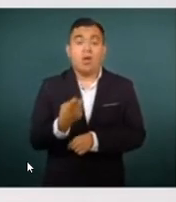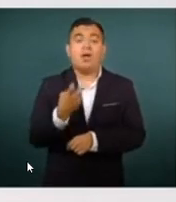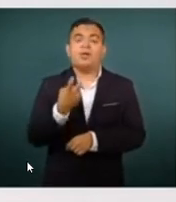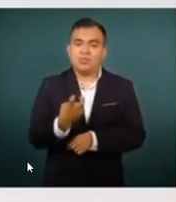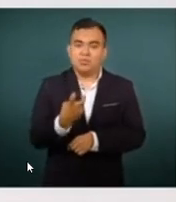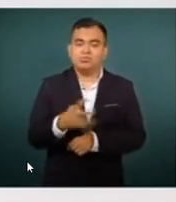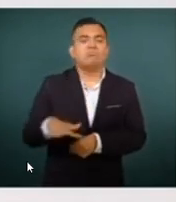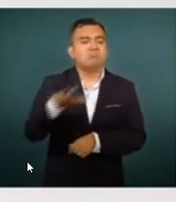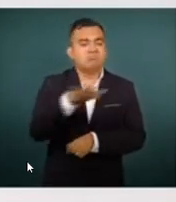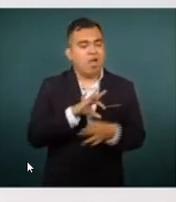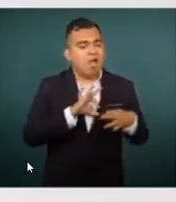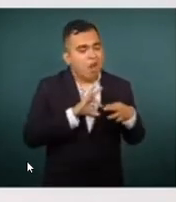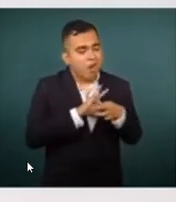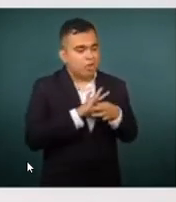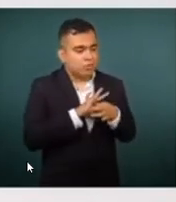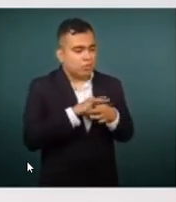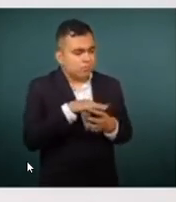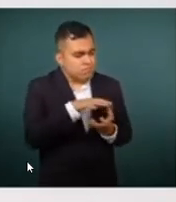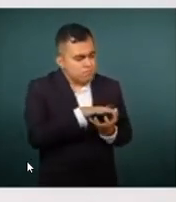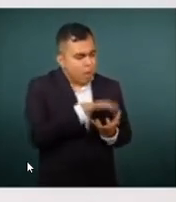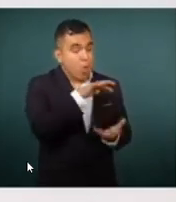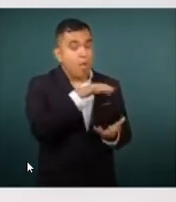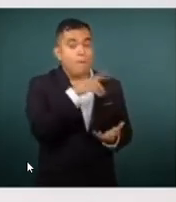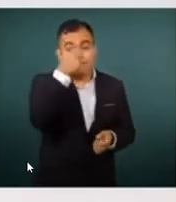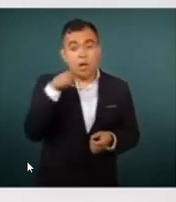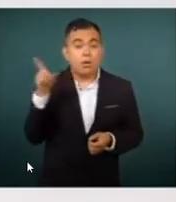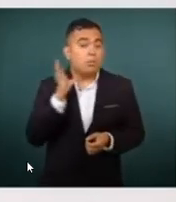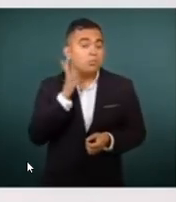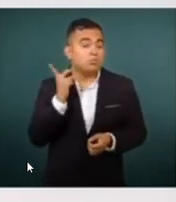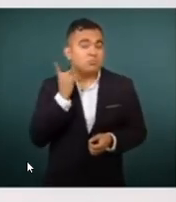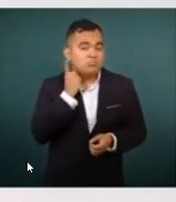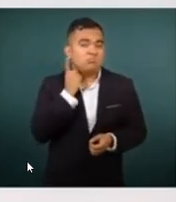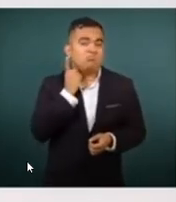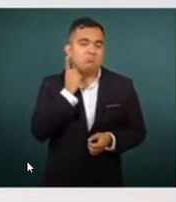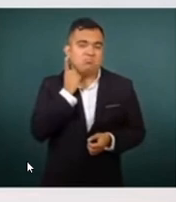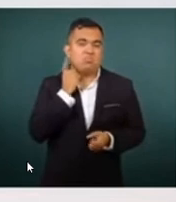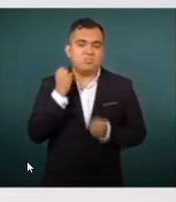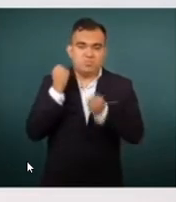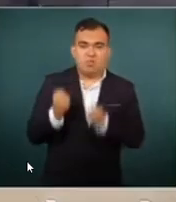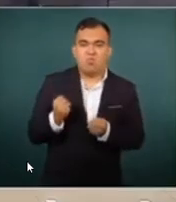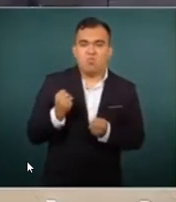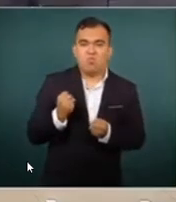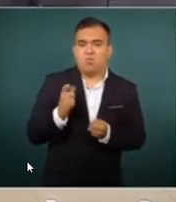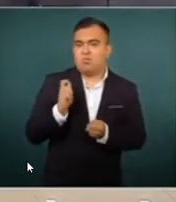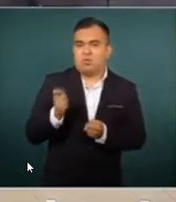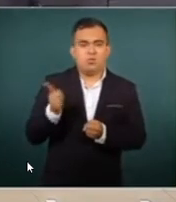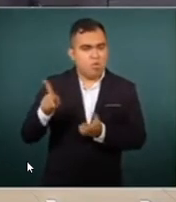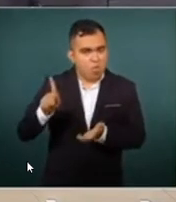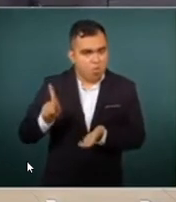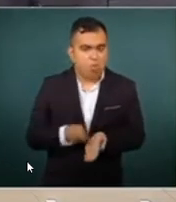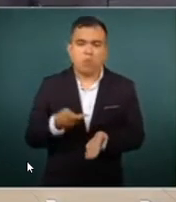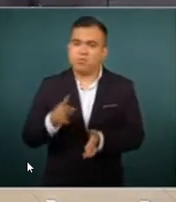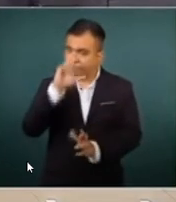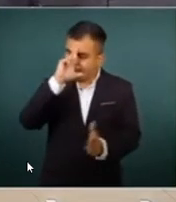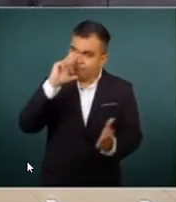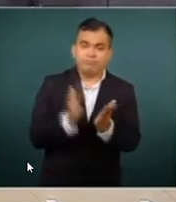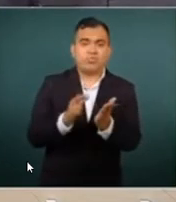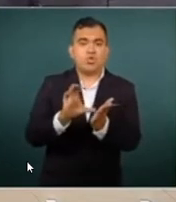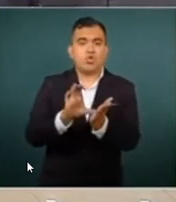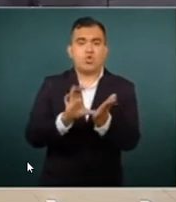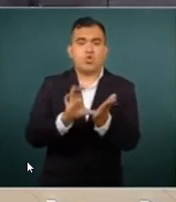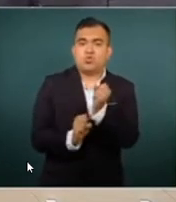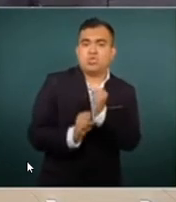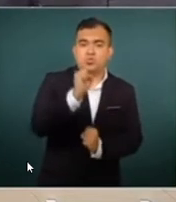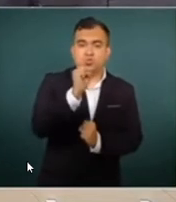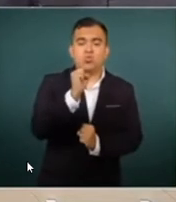alianza obtenga la mayoría para asegurar que la Cámara de Diputados recobre su papel como contrapeso constitucional al Poder Ejecutivo y